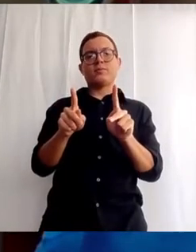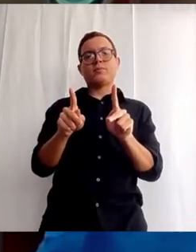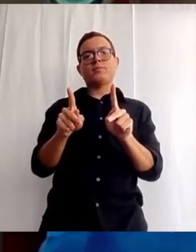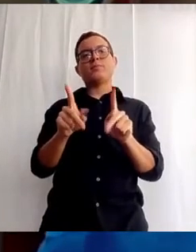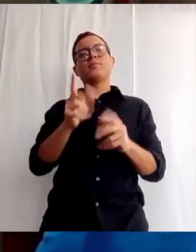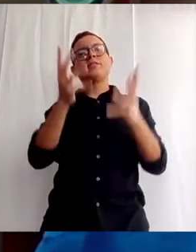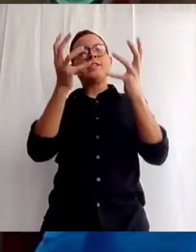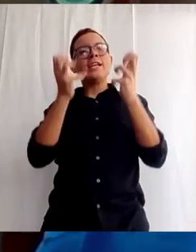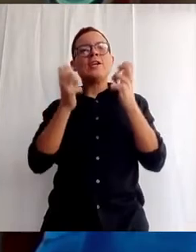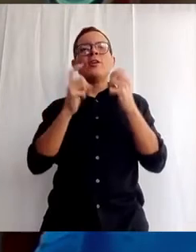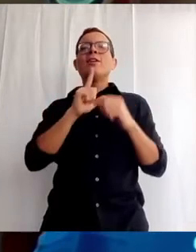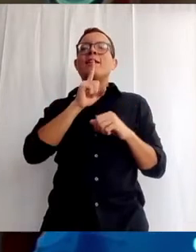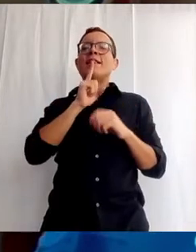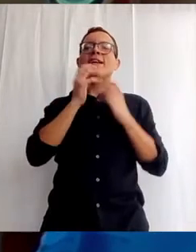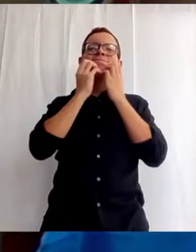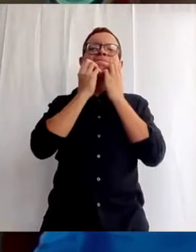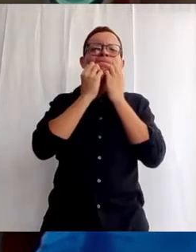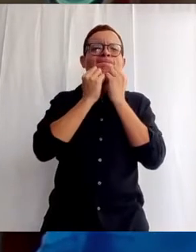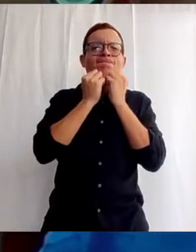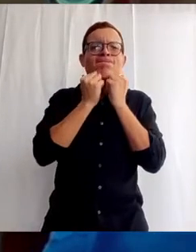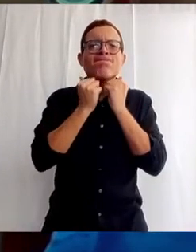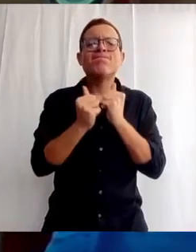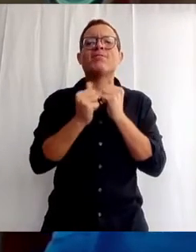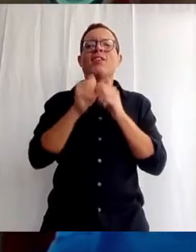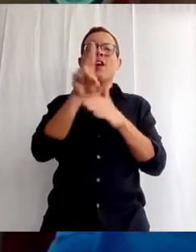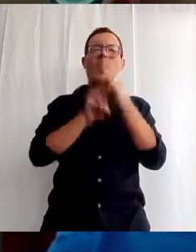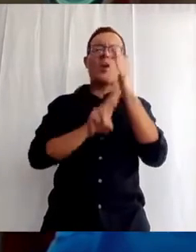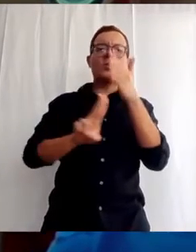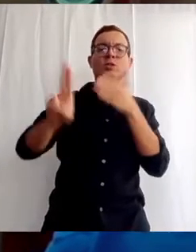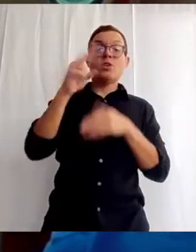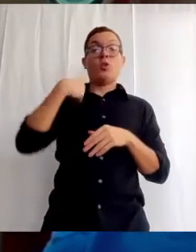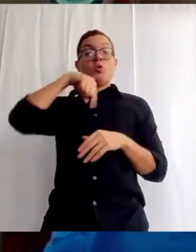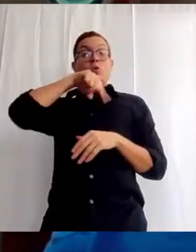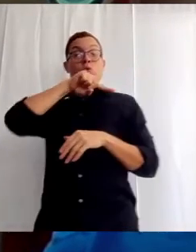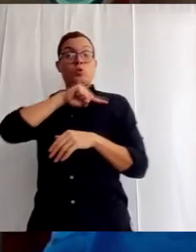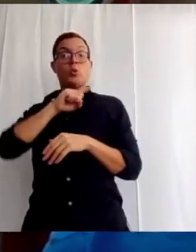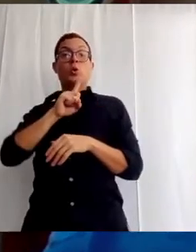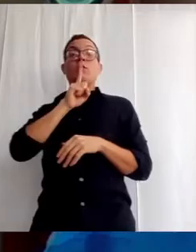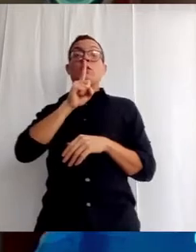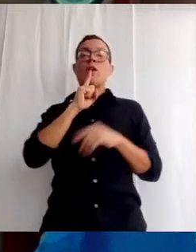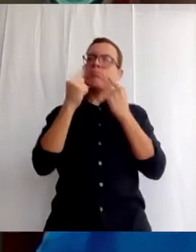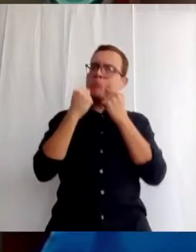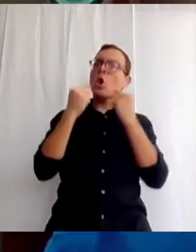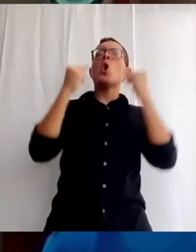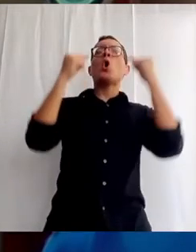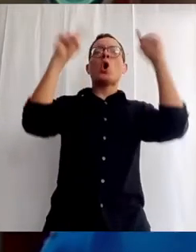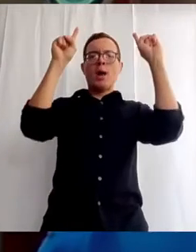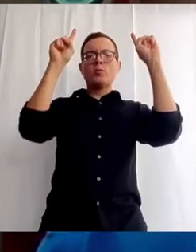universitaria, saldremos de esta coyuntura en la cual nos encontramos.